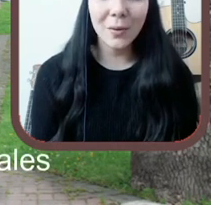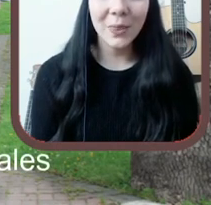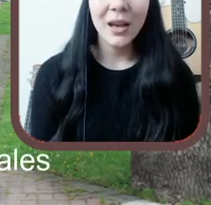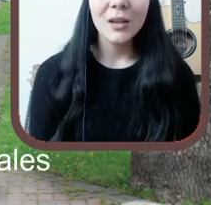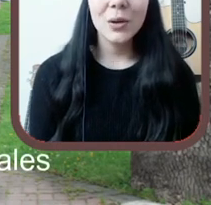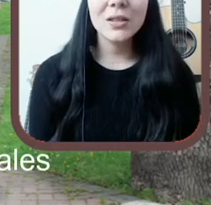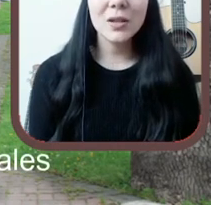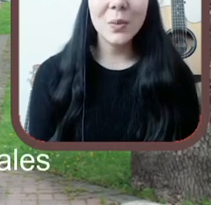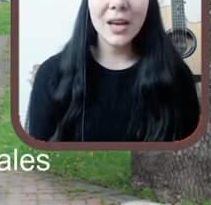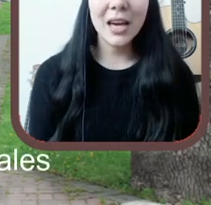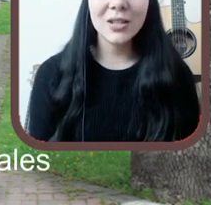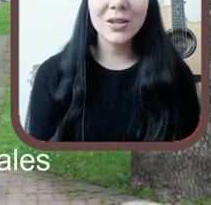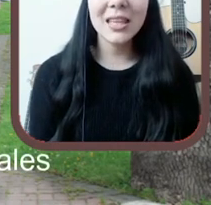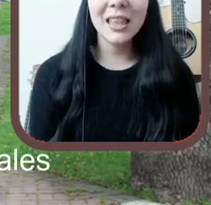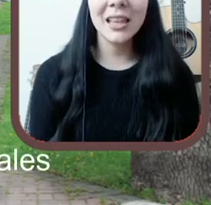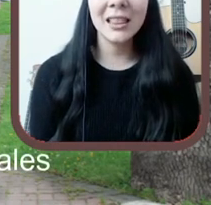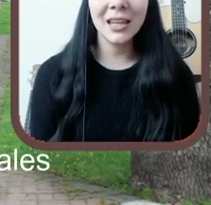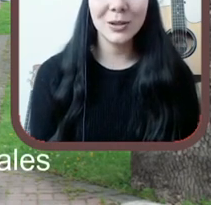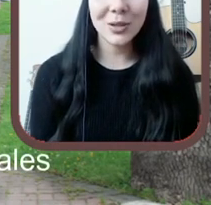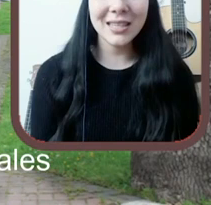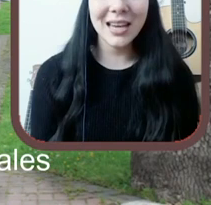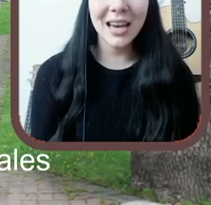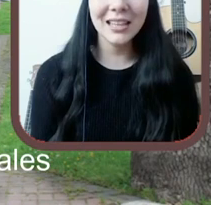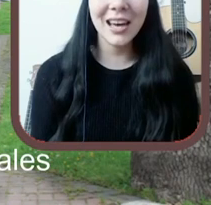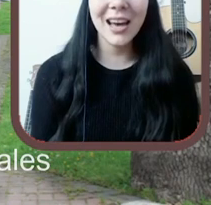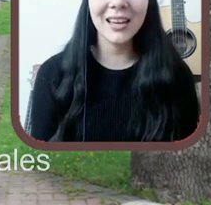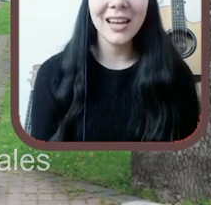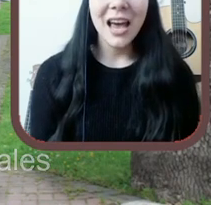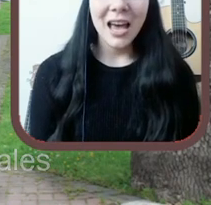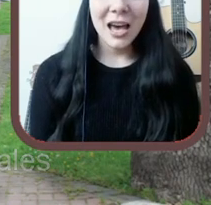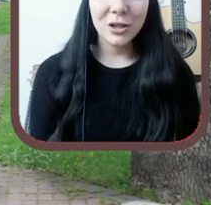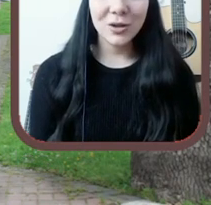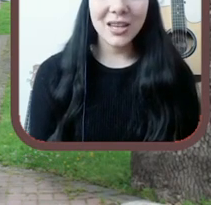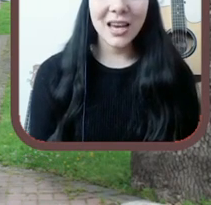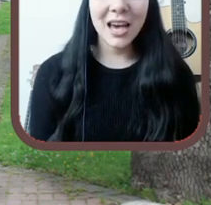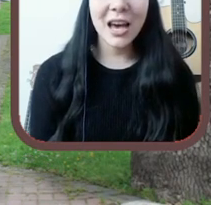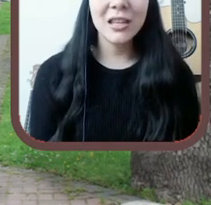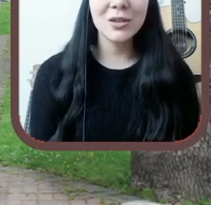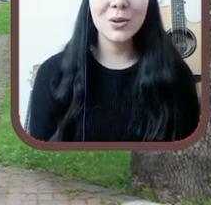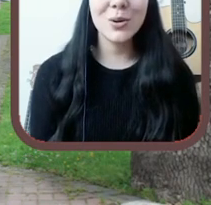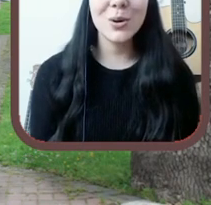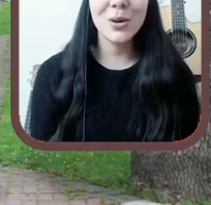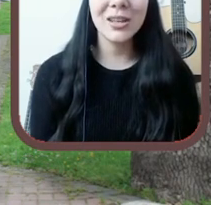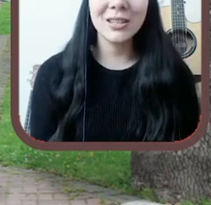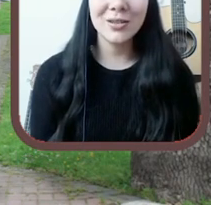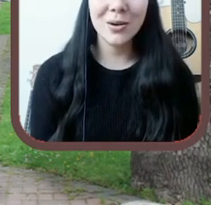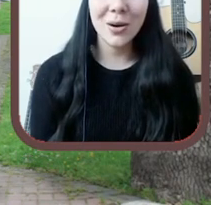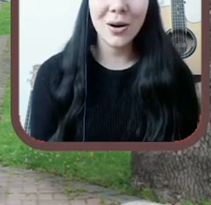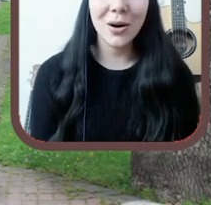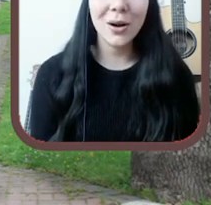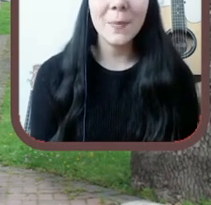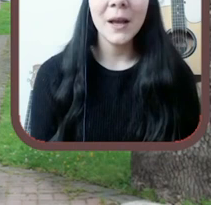Juventudes que cruzan las El hermoso aleje y